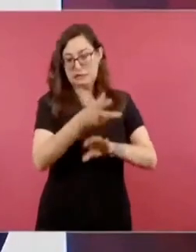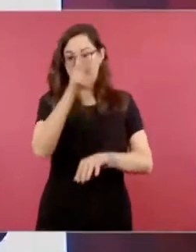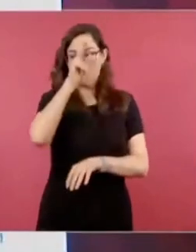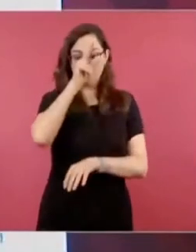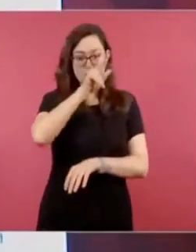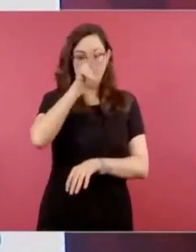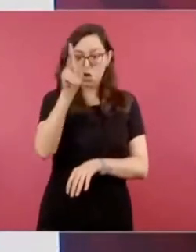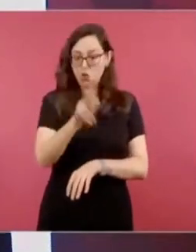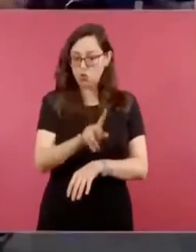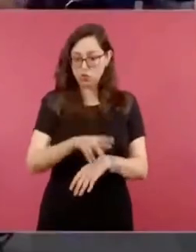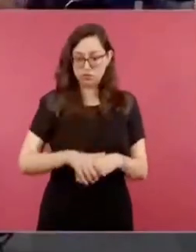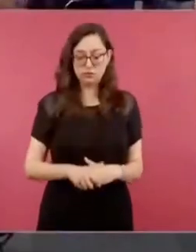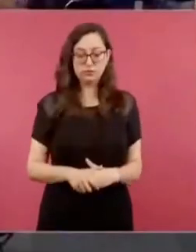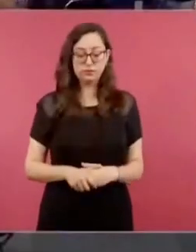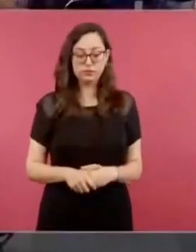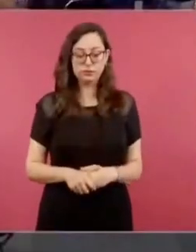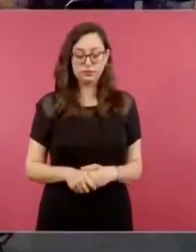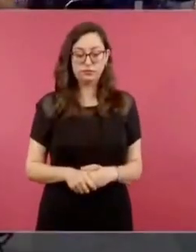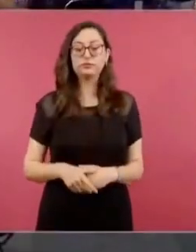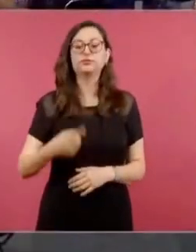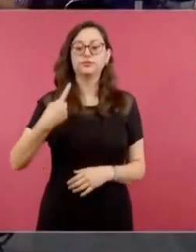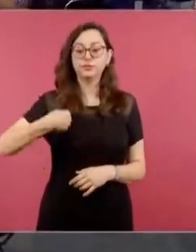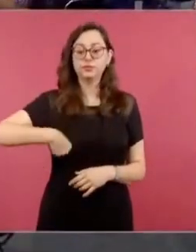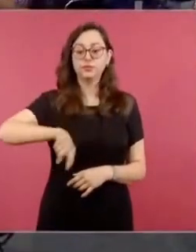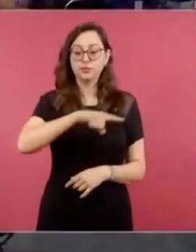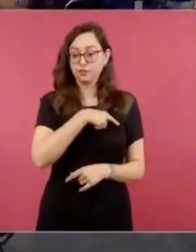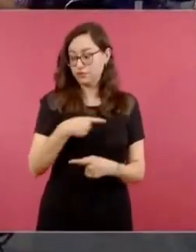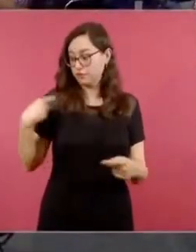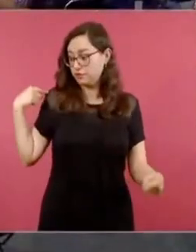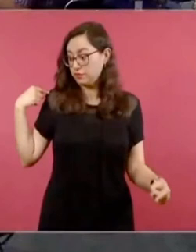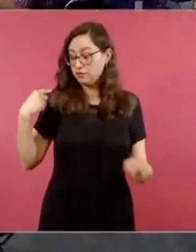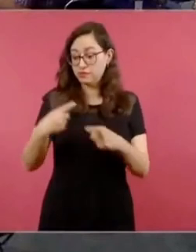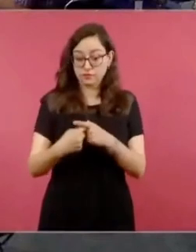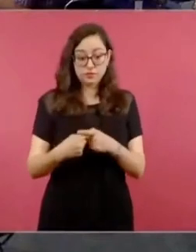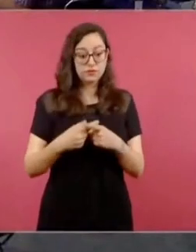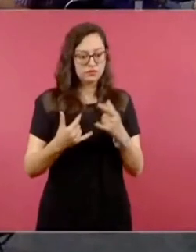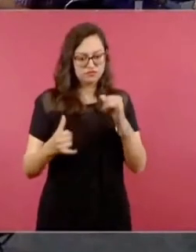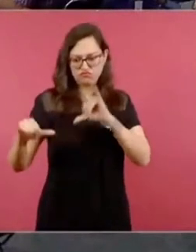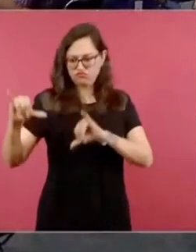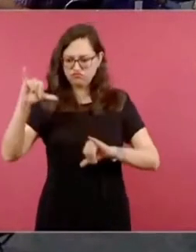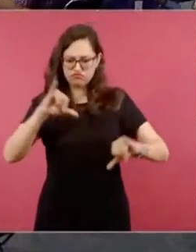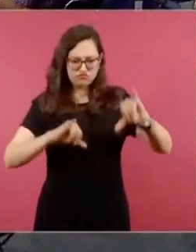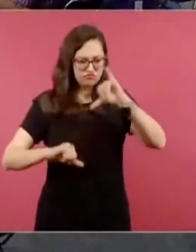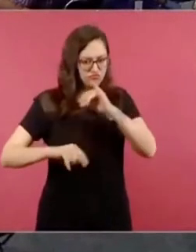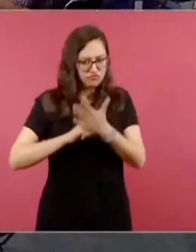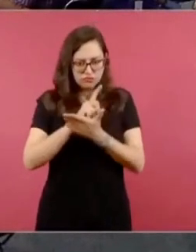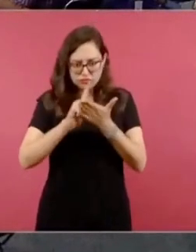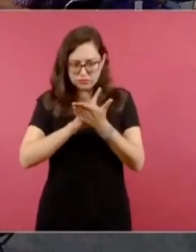Entonces, nos hemos dedicado a destruir